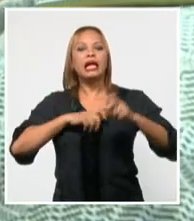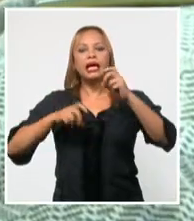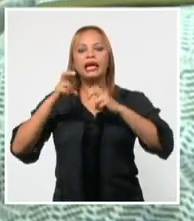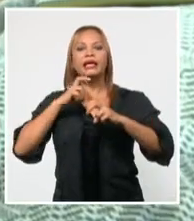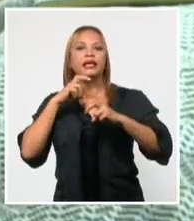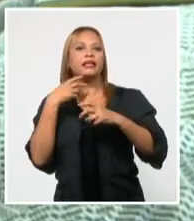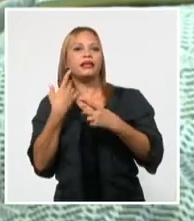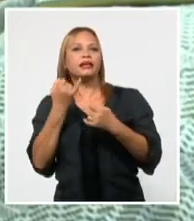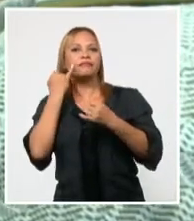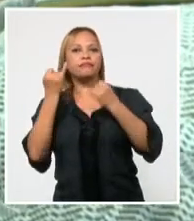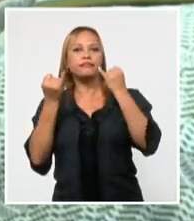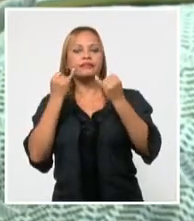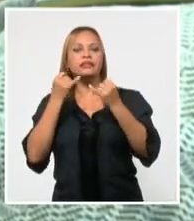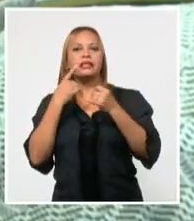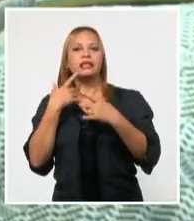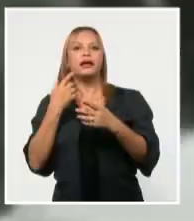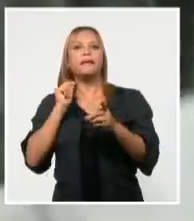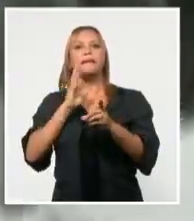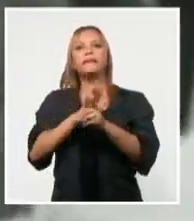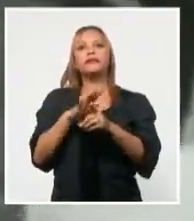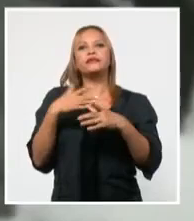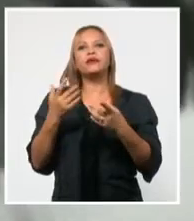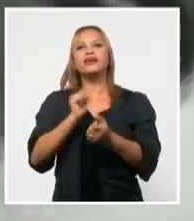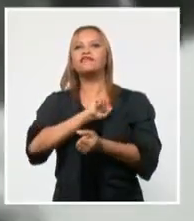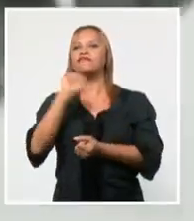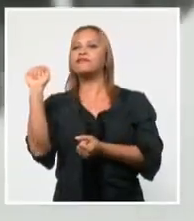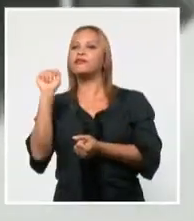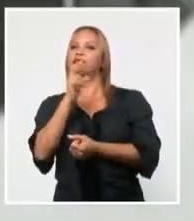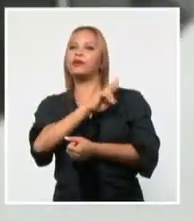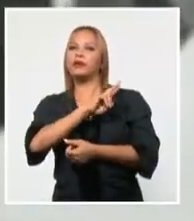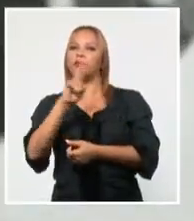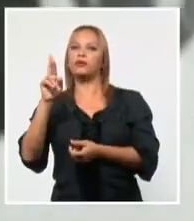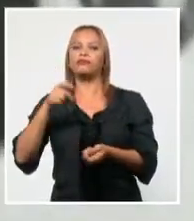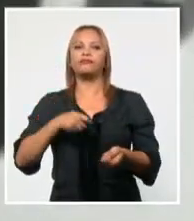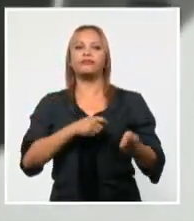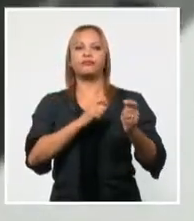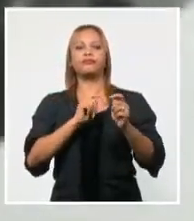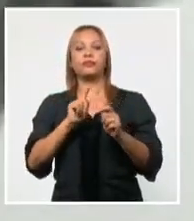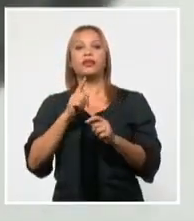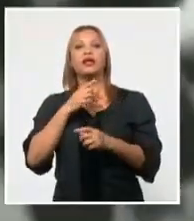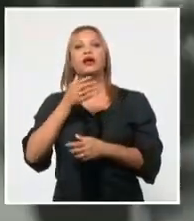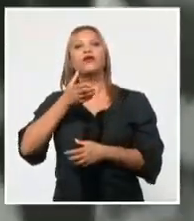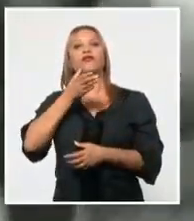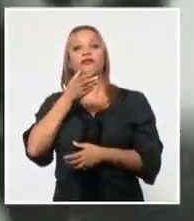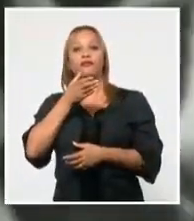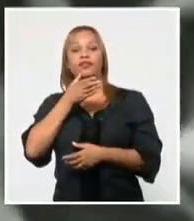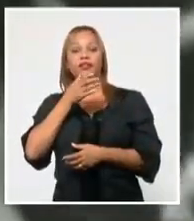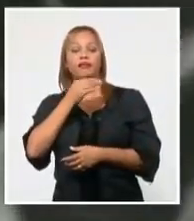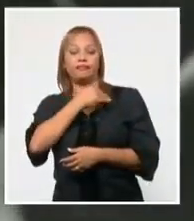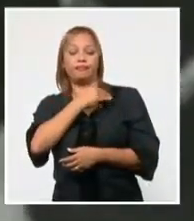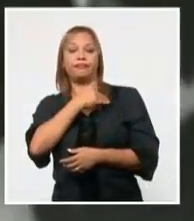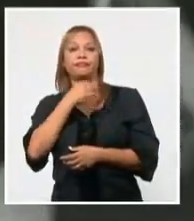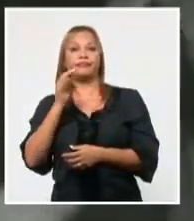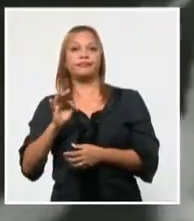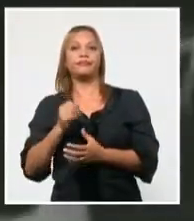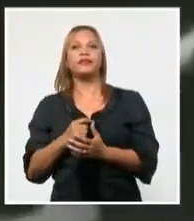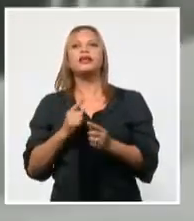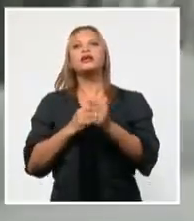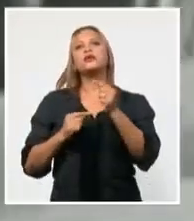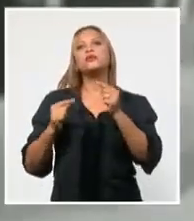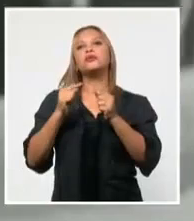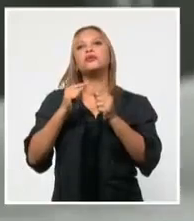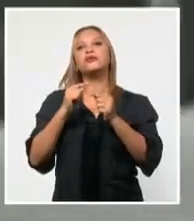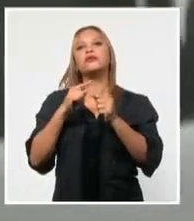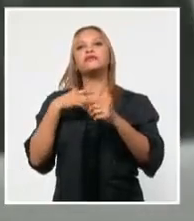cubana tuvo sus inicios con el triunfo de la revolución y en el comandante en jefe Fidel Castro, su principal